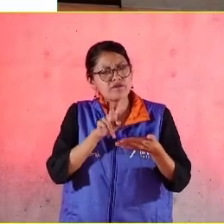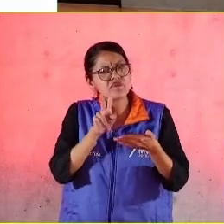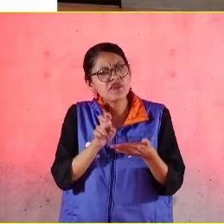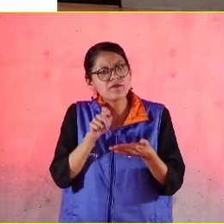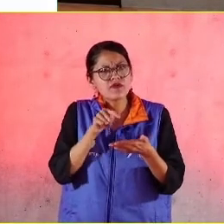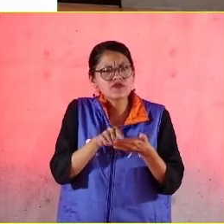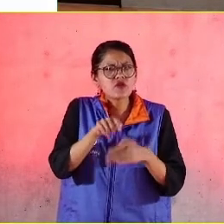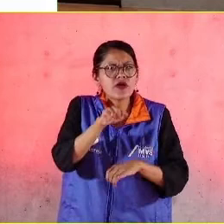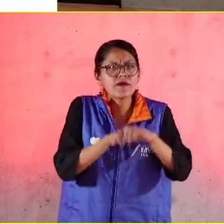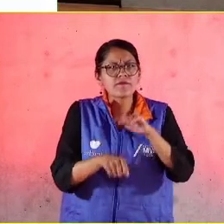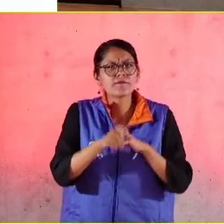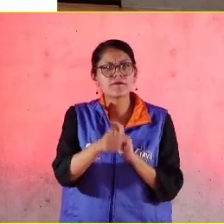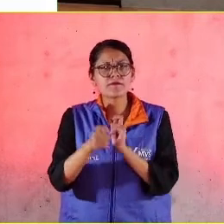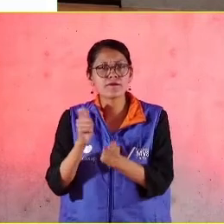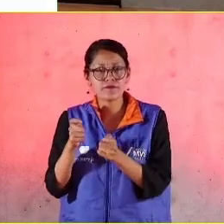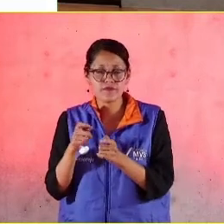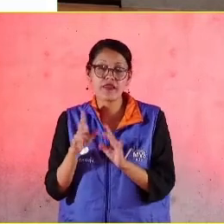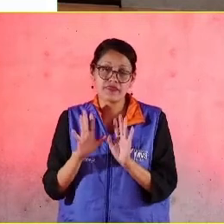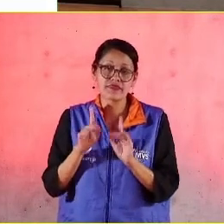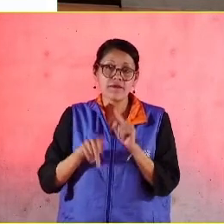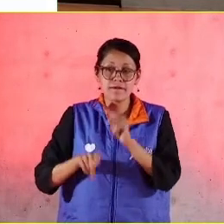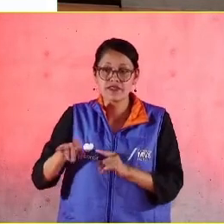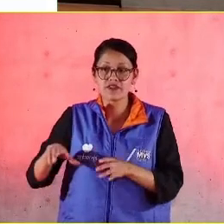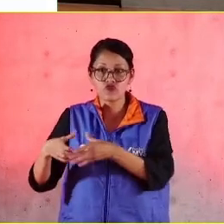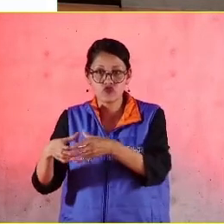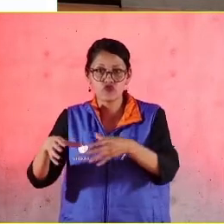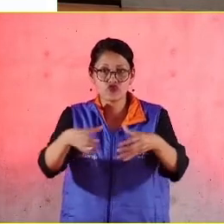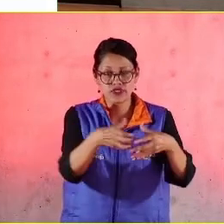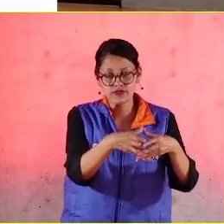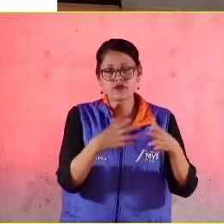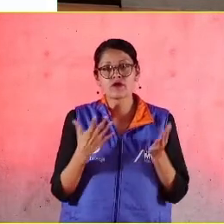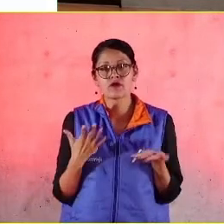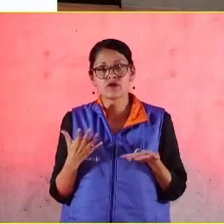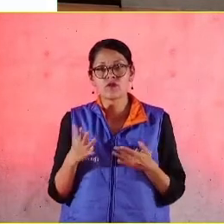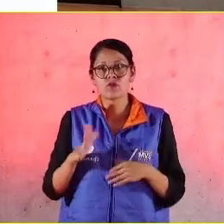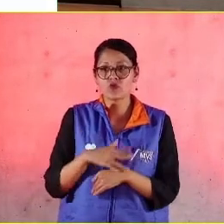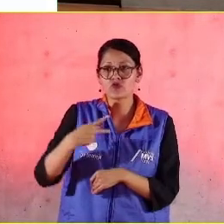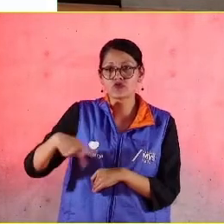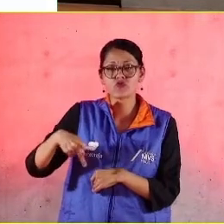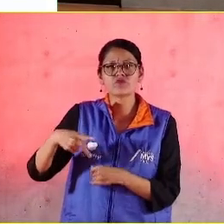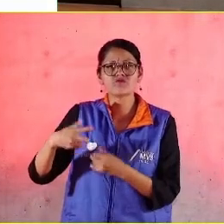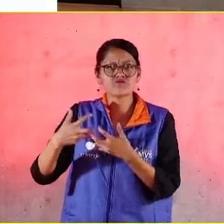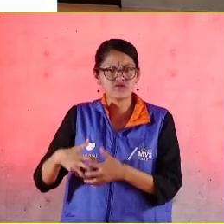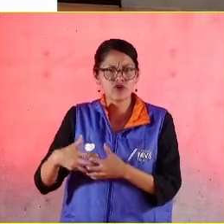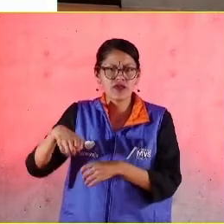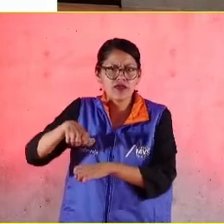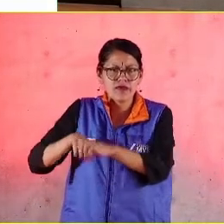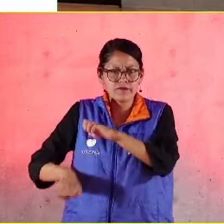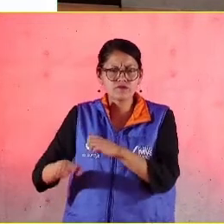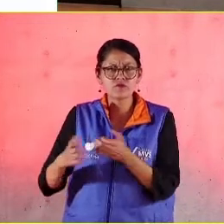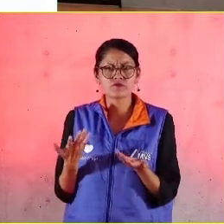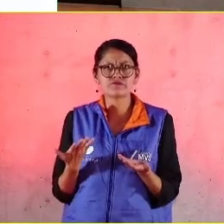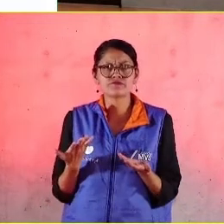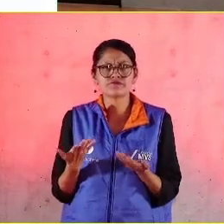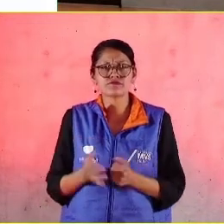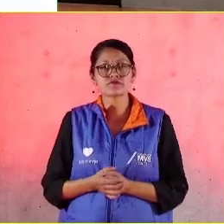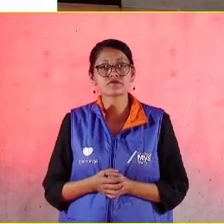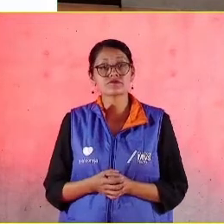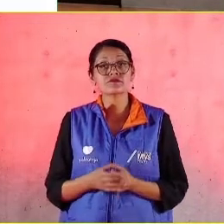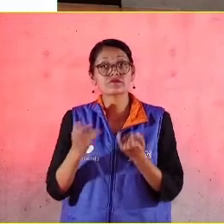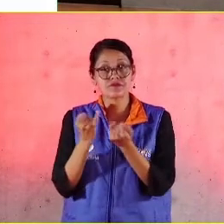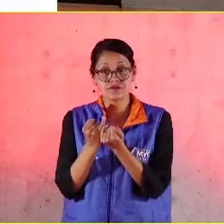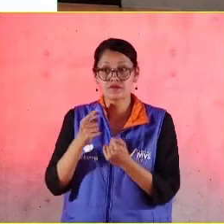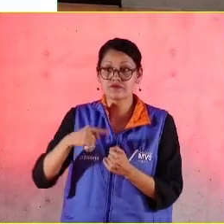está cada empresa en relación con su sector, en relación con su industria en particular, con la